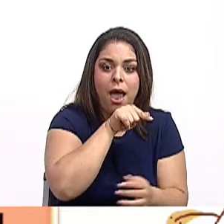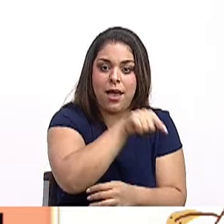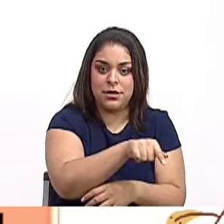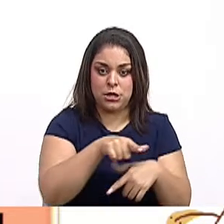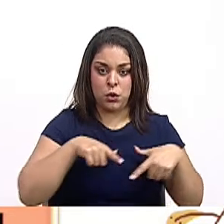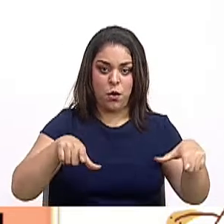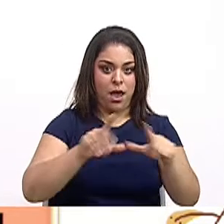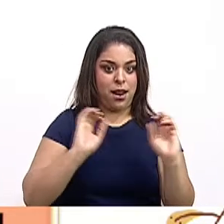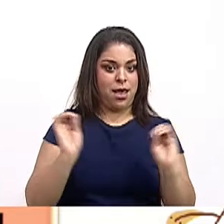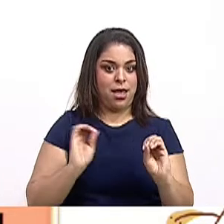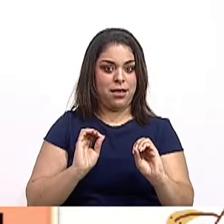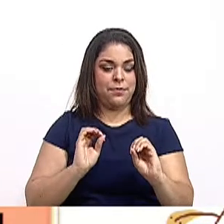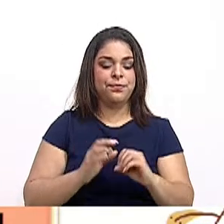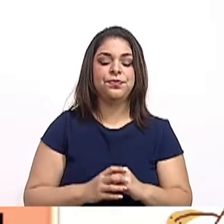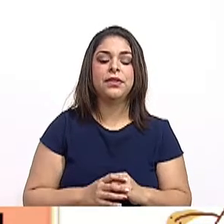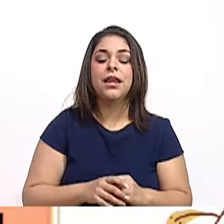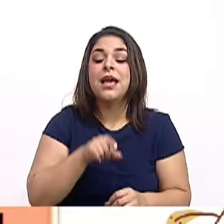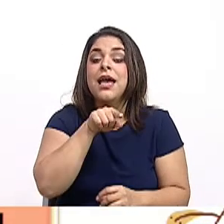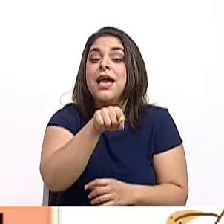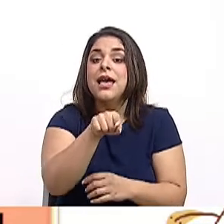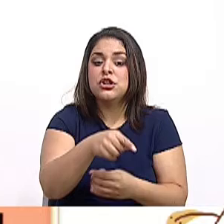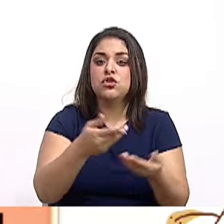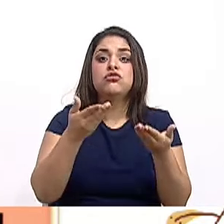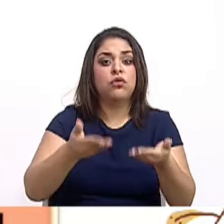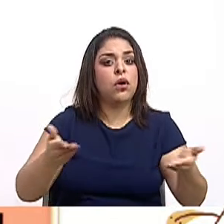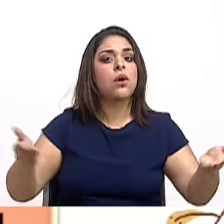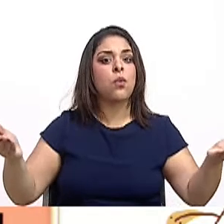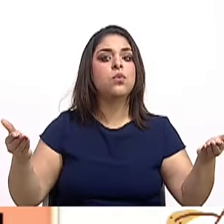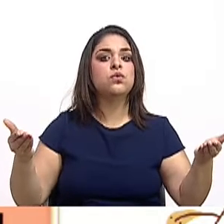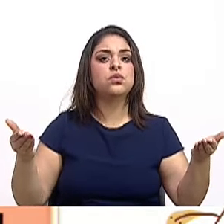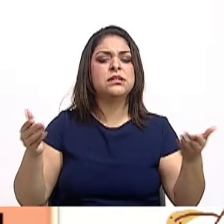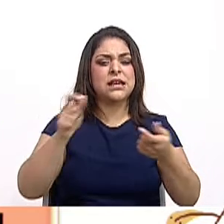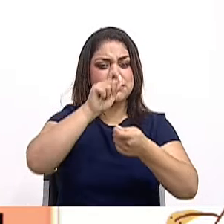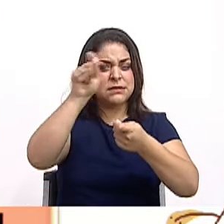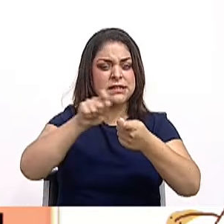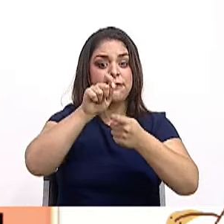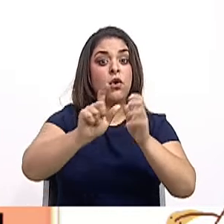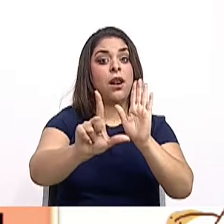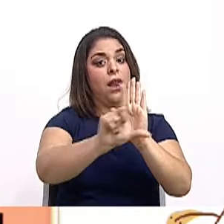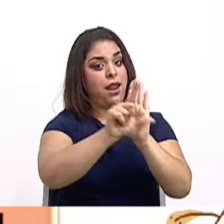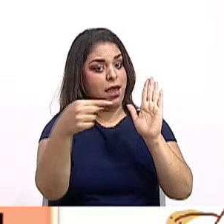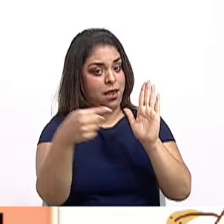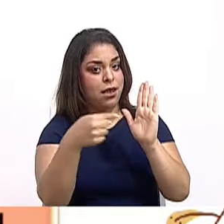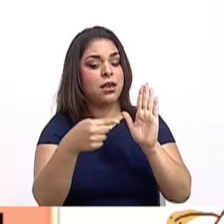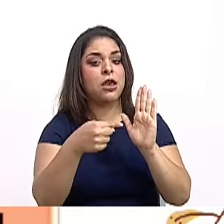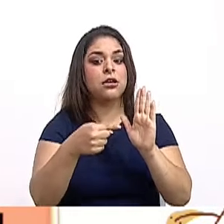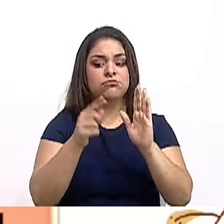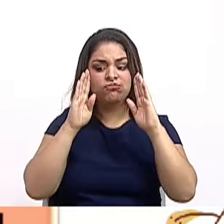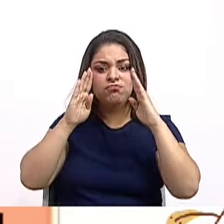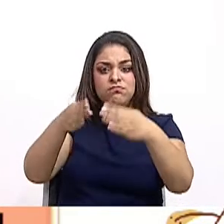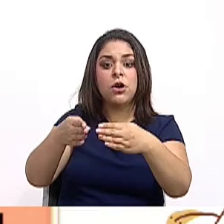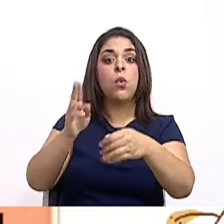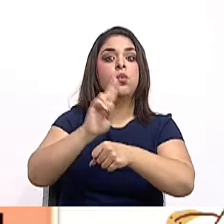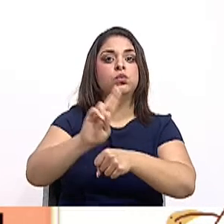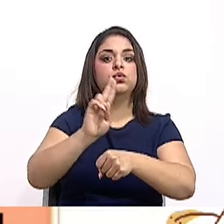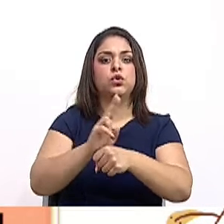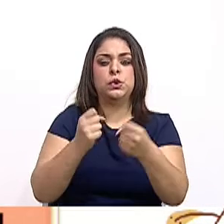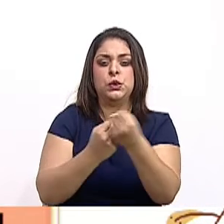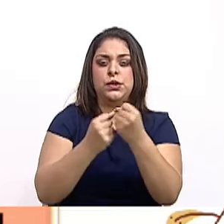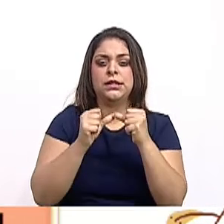conservación de estos recursos según decretos específicos relacionados con el uso sostenible de sus recursos.